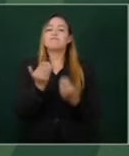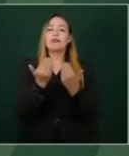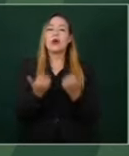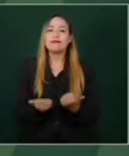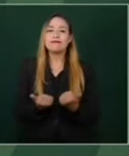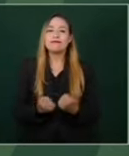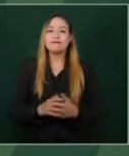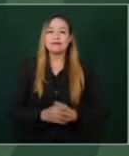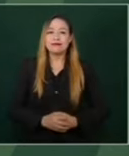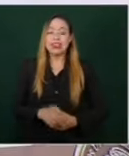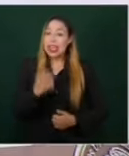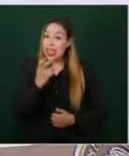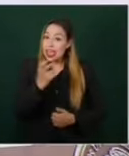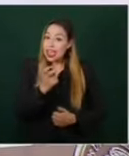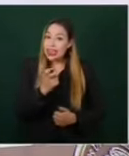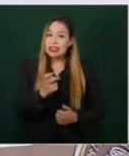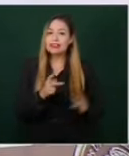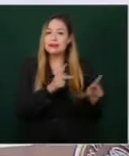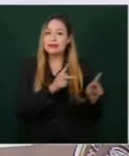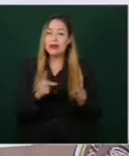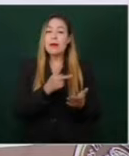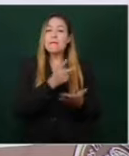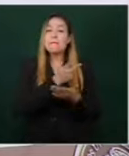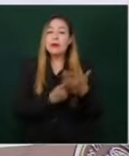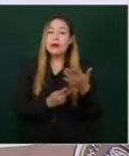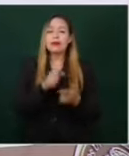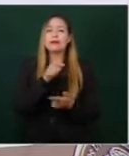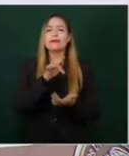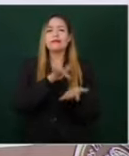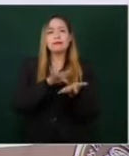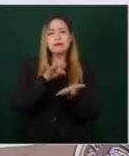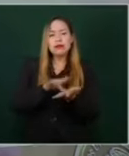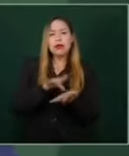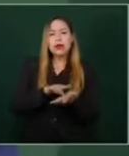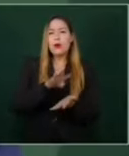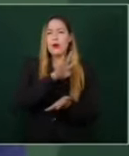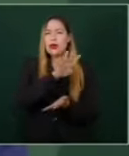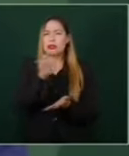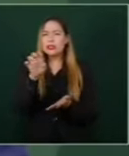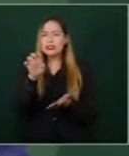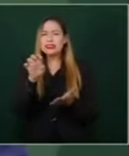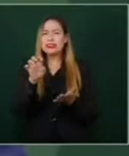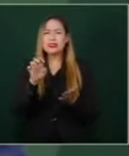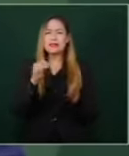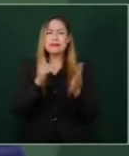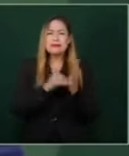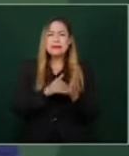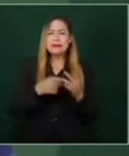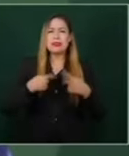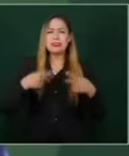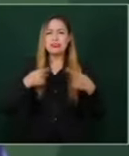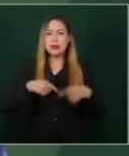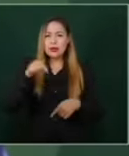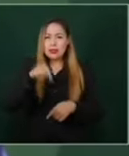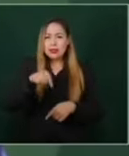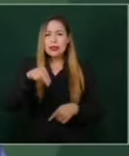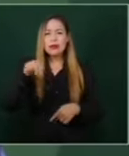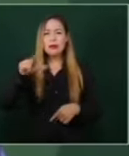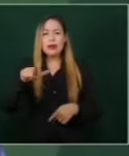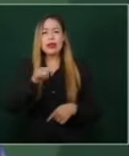a 430 mil personas neolonesas que tienen un tipo de pobreza alimentaria